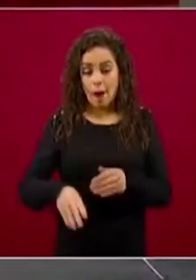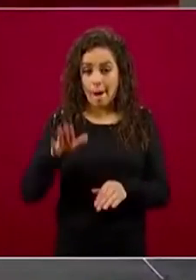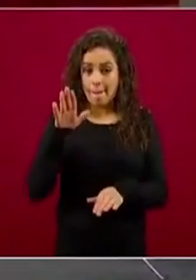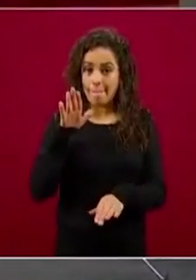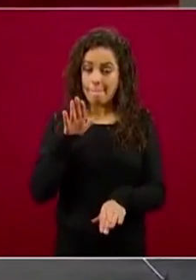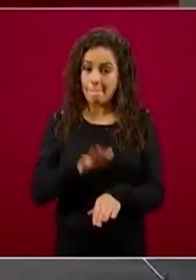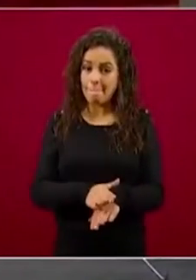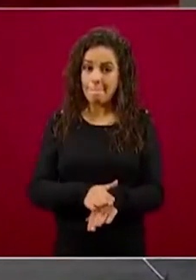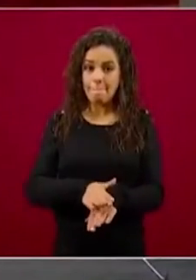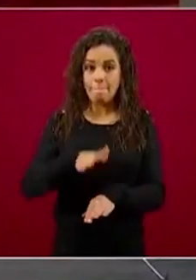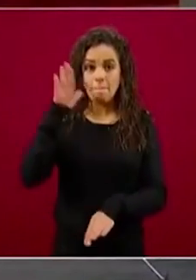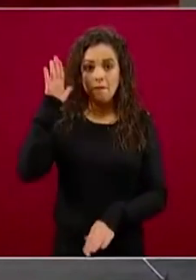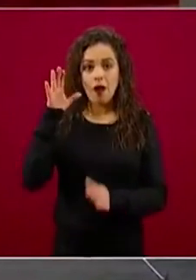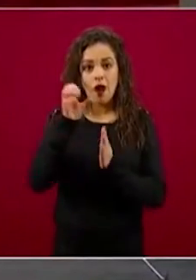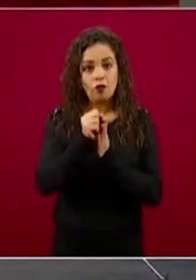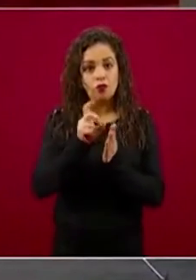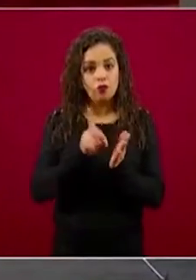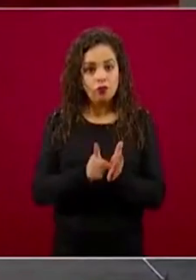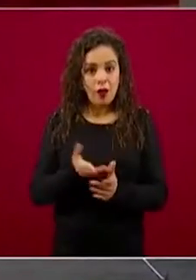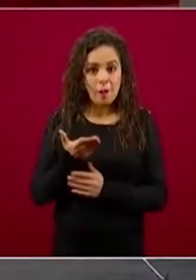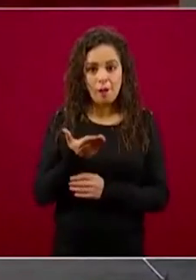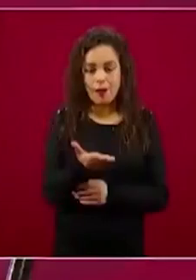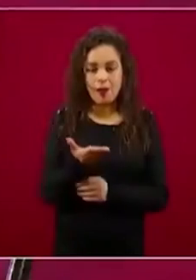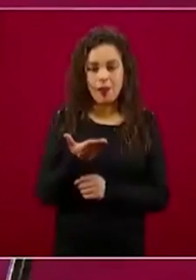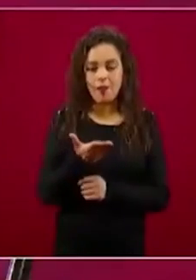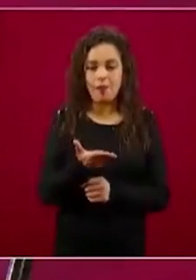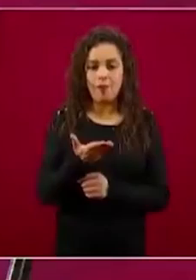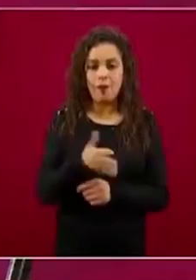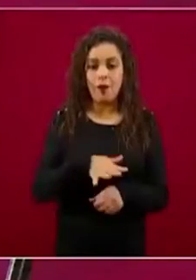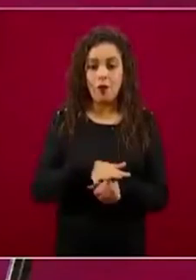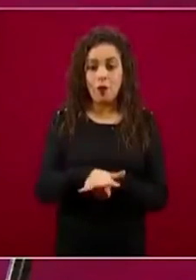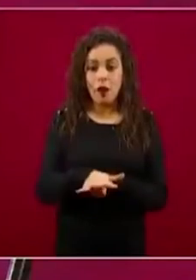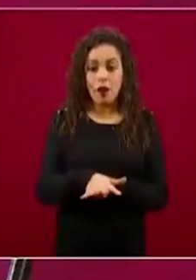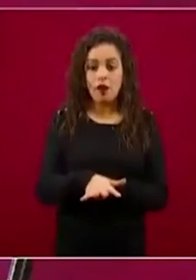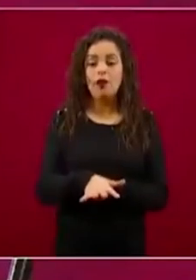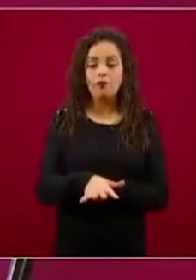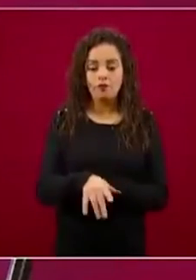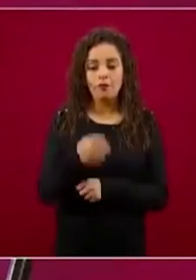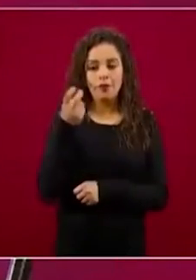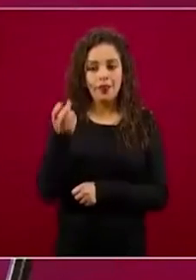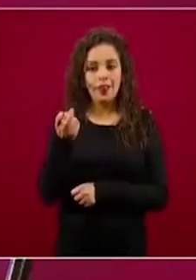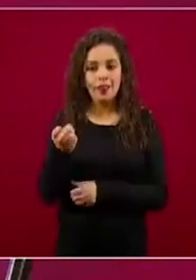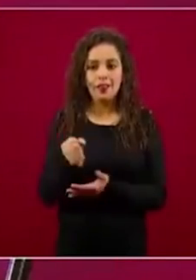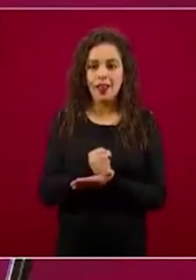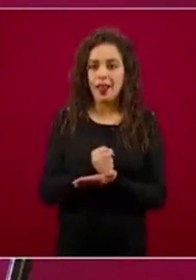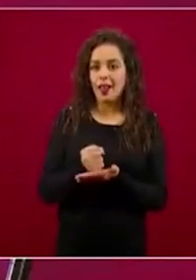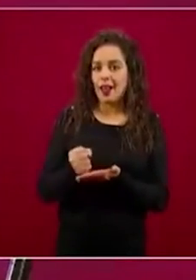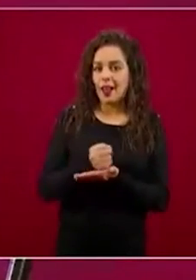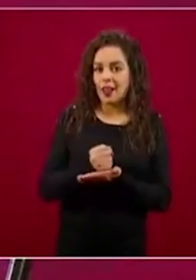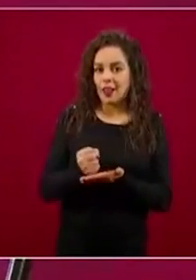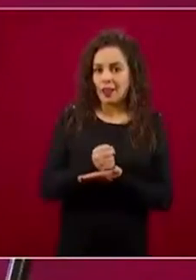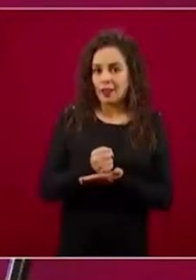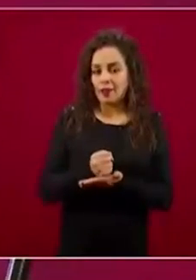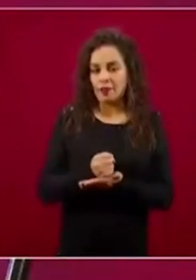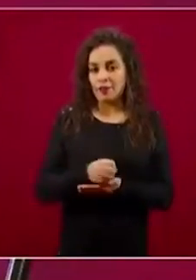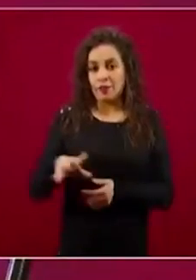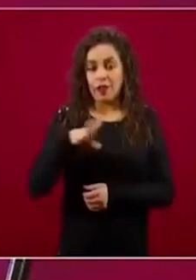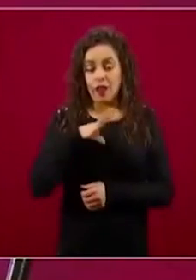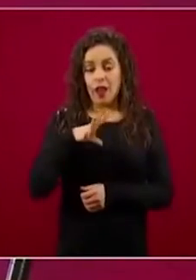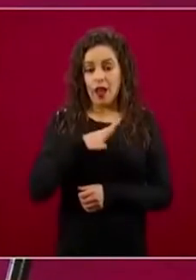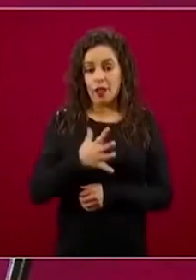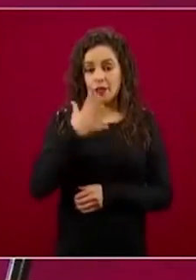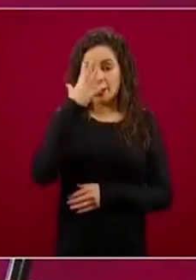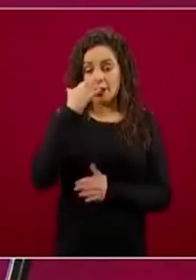era precisamente el de los créditos. Entonces, tenemos más de cinco millones